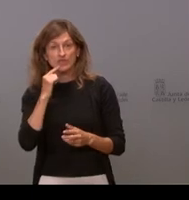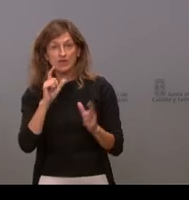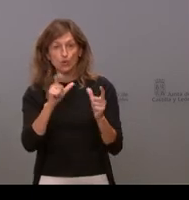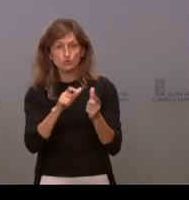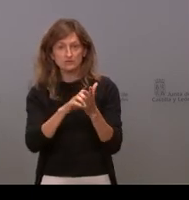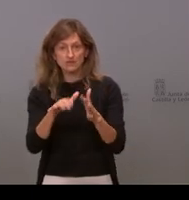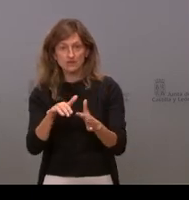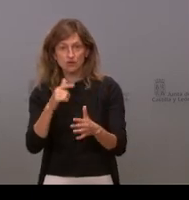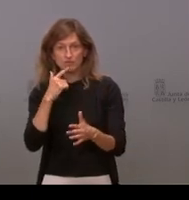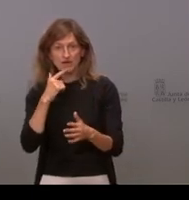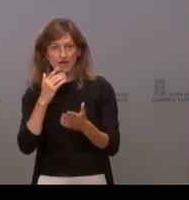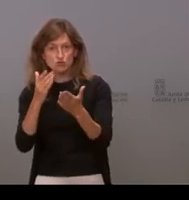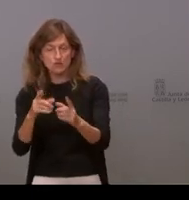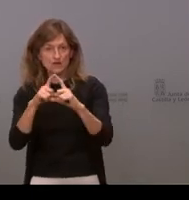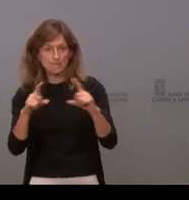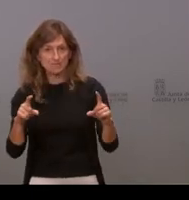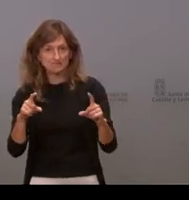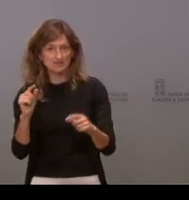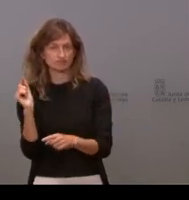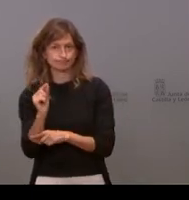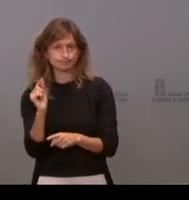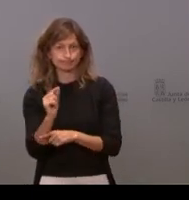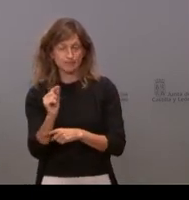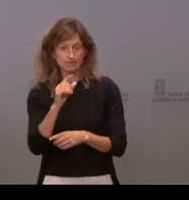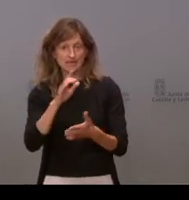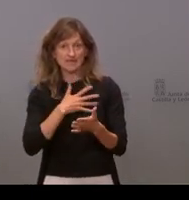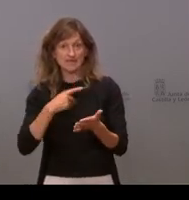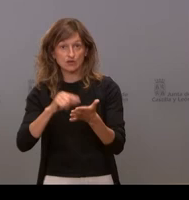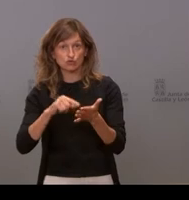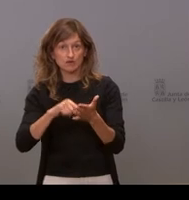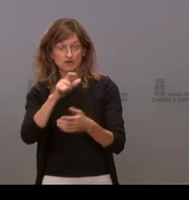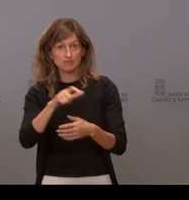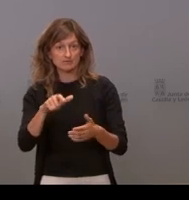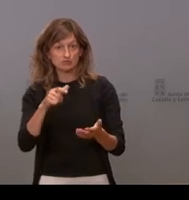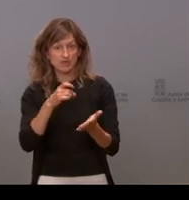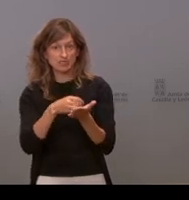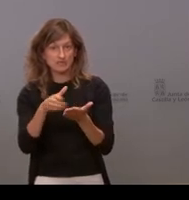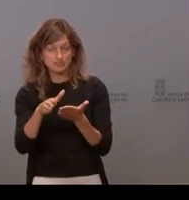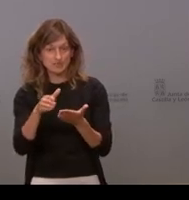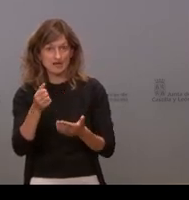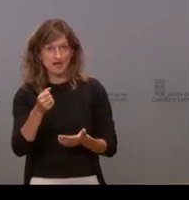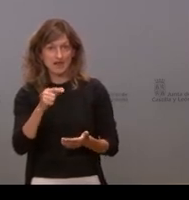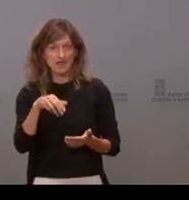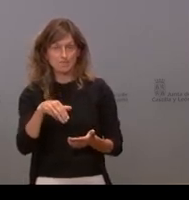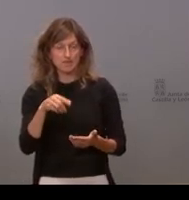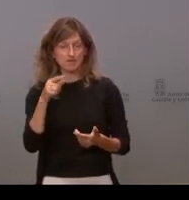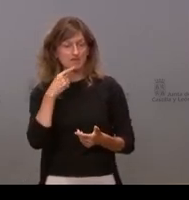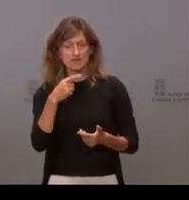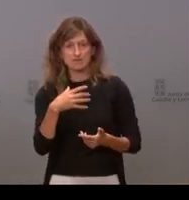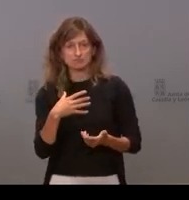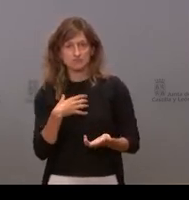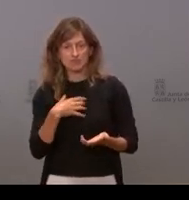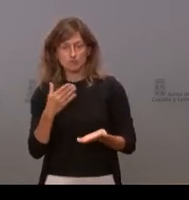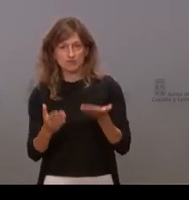y León para subvencionar a las empresas que contraten a trabajadores que vayan a ser despedidos en el EM dice que puede generar agravios